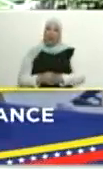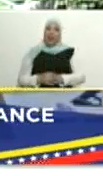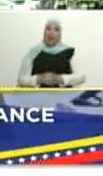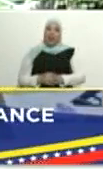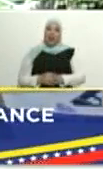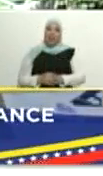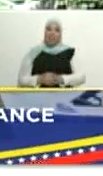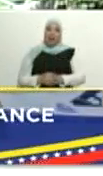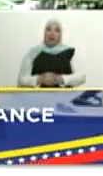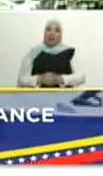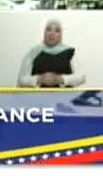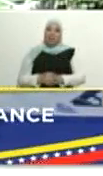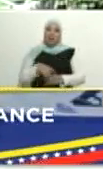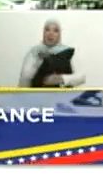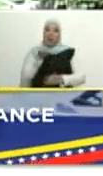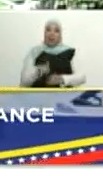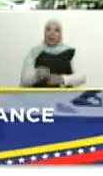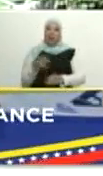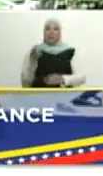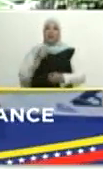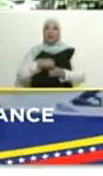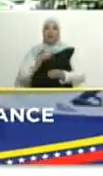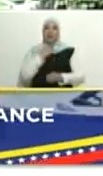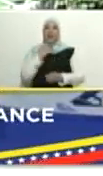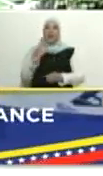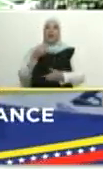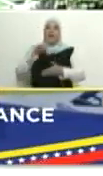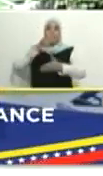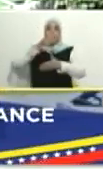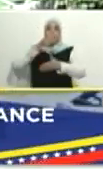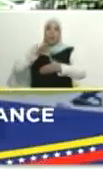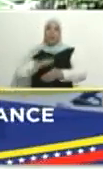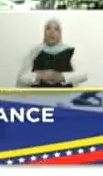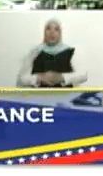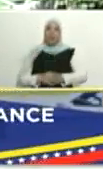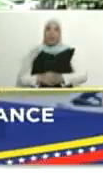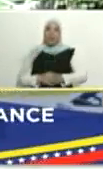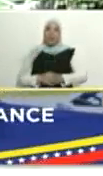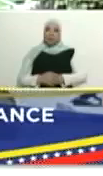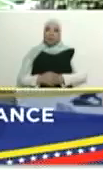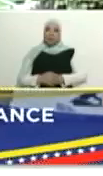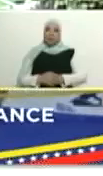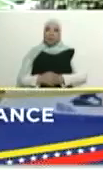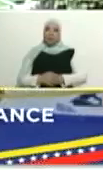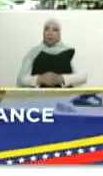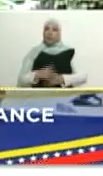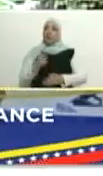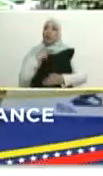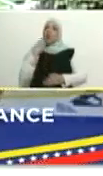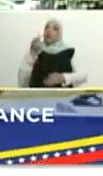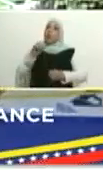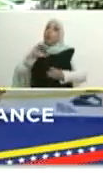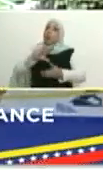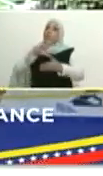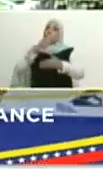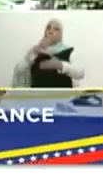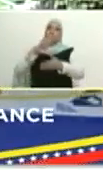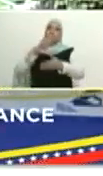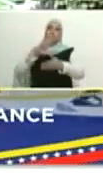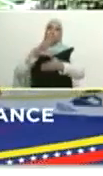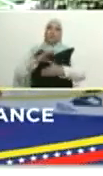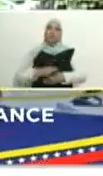América, yo denuncio La Voz de América, que tiene una campaña, La Voz de América es